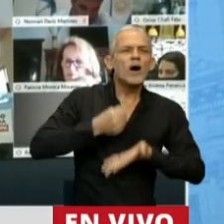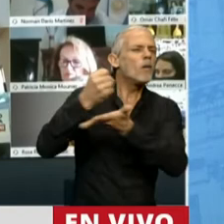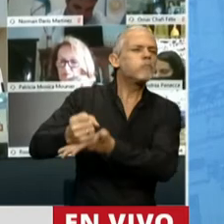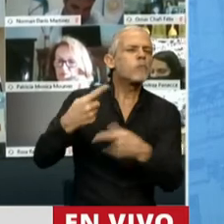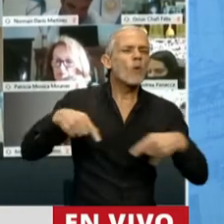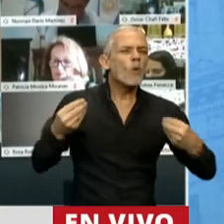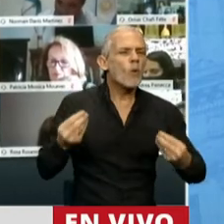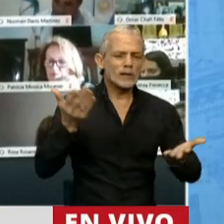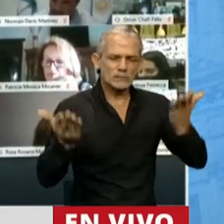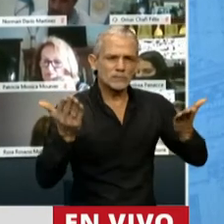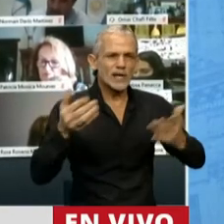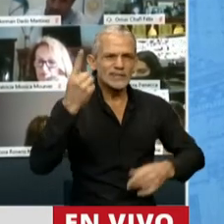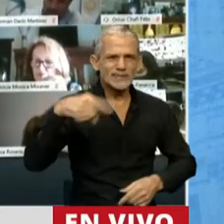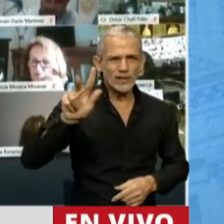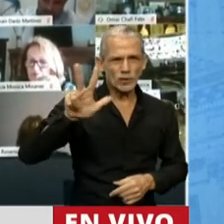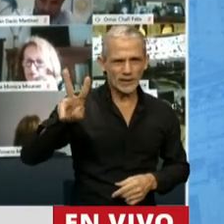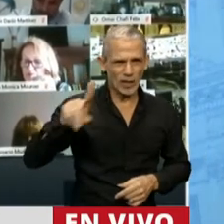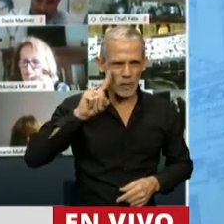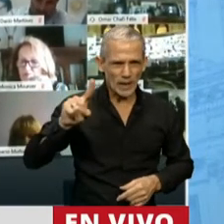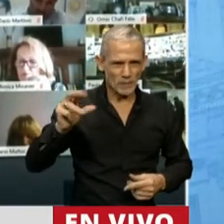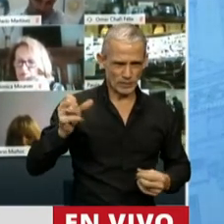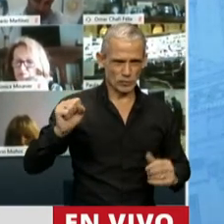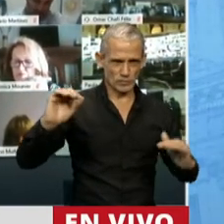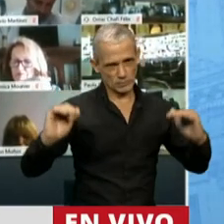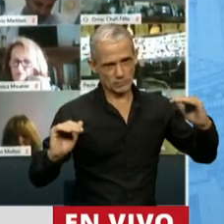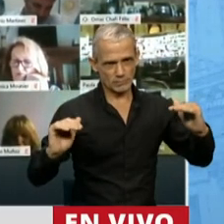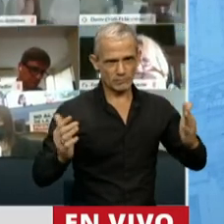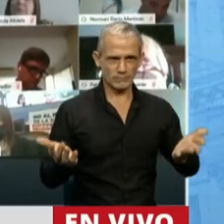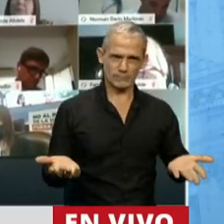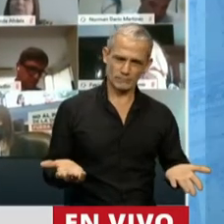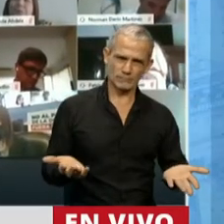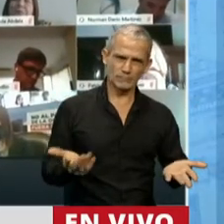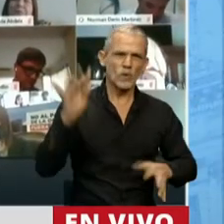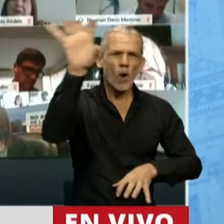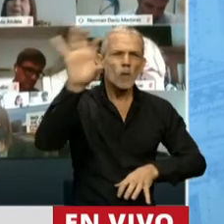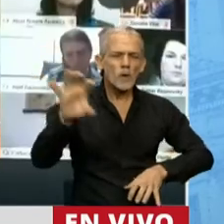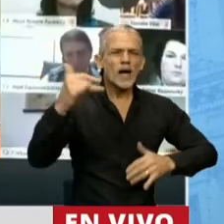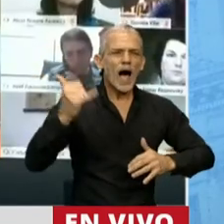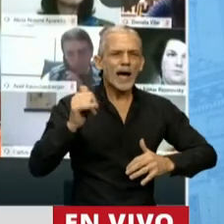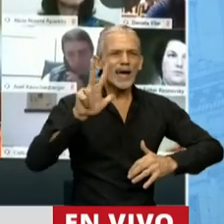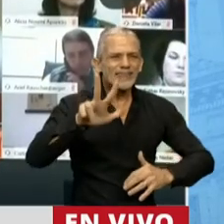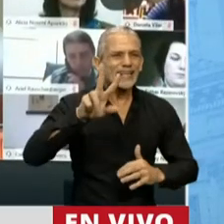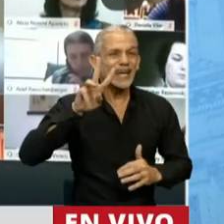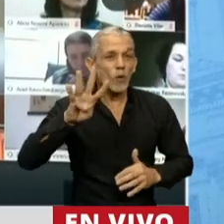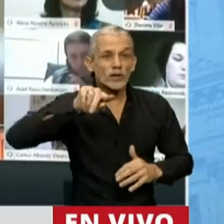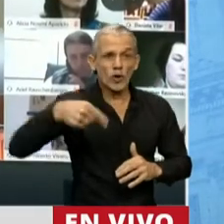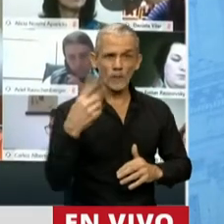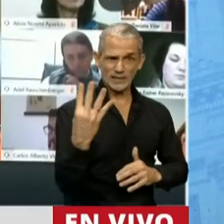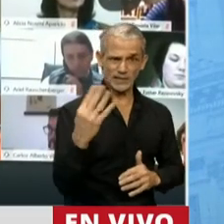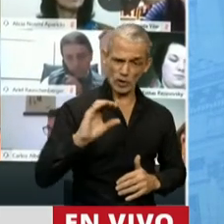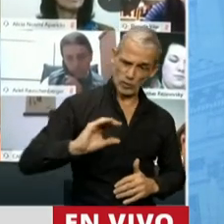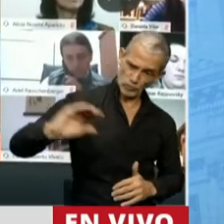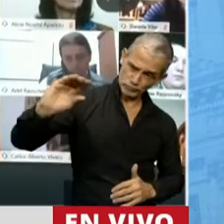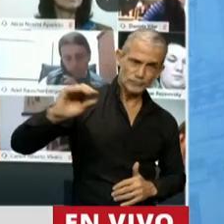Estado Nacional era por 132.000 pesos. Esto significaba que el interior recibía 34,5